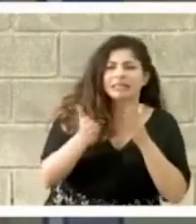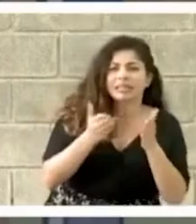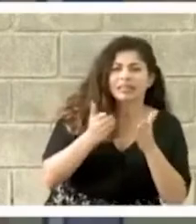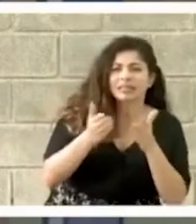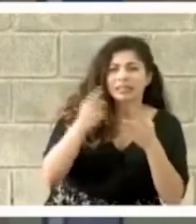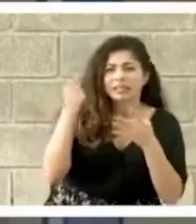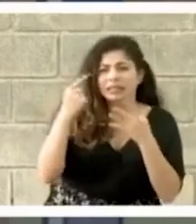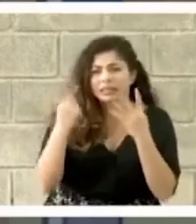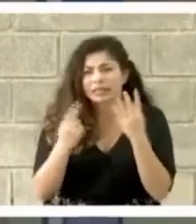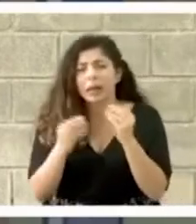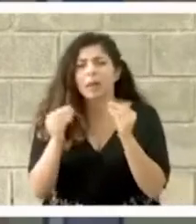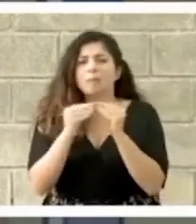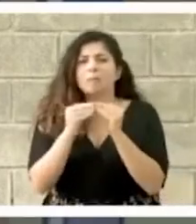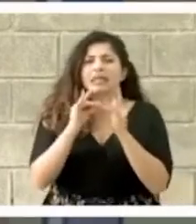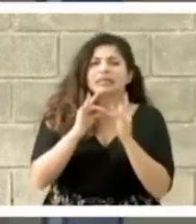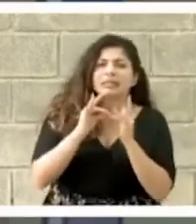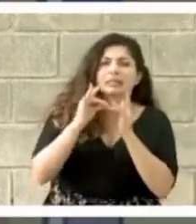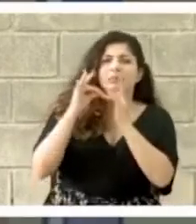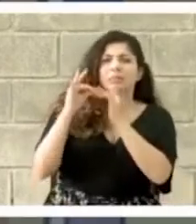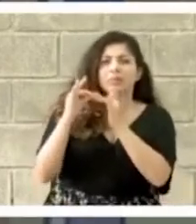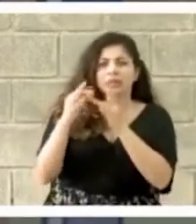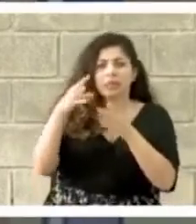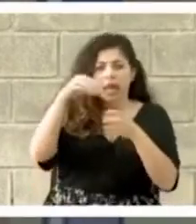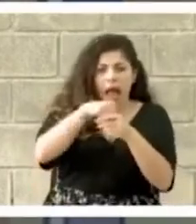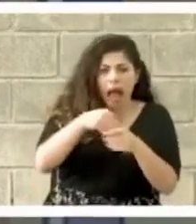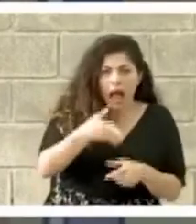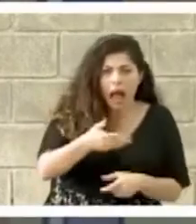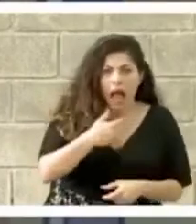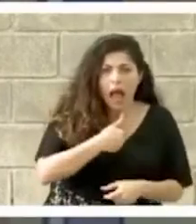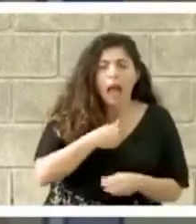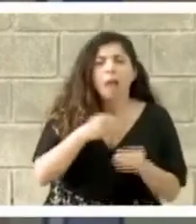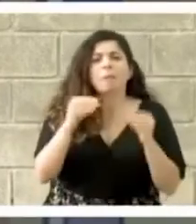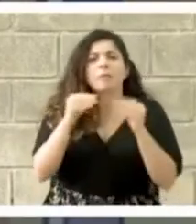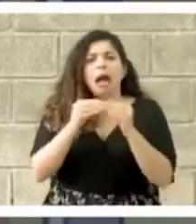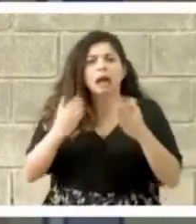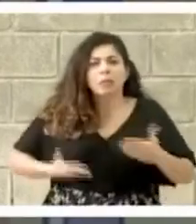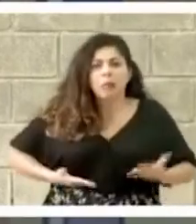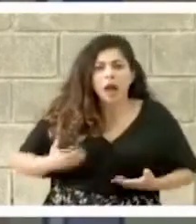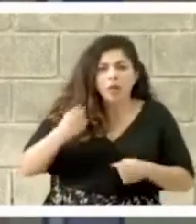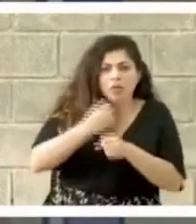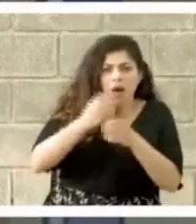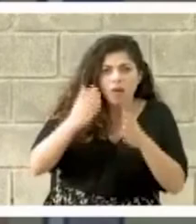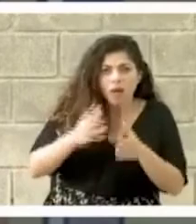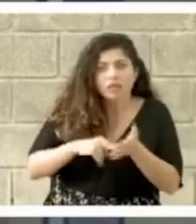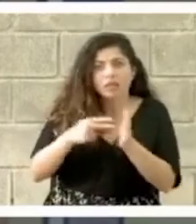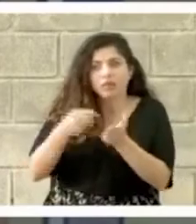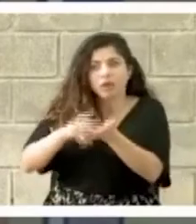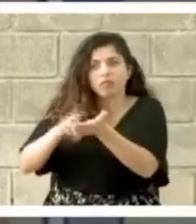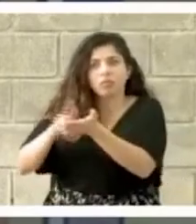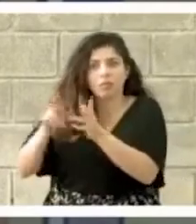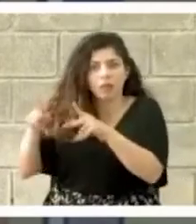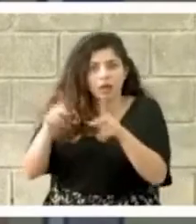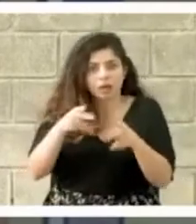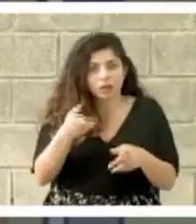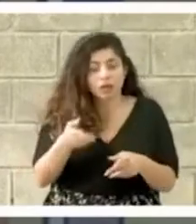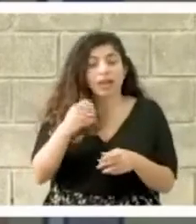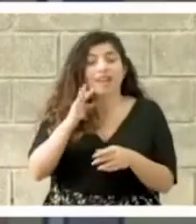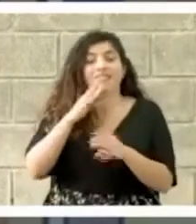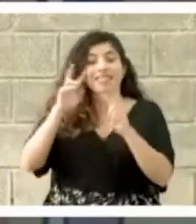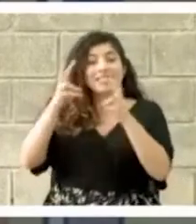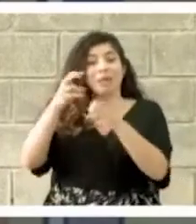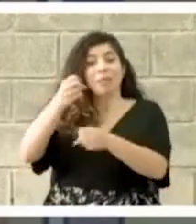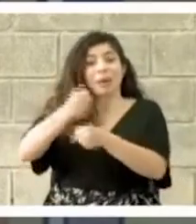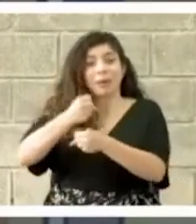servicios, más especialidades, más personal, generan empleo. Y hablando de empleo,